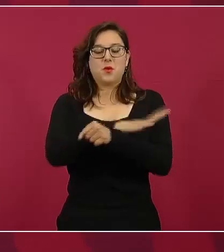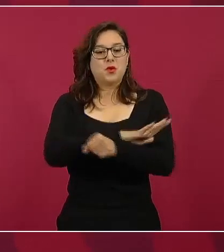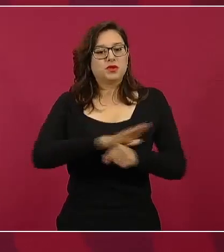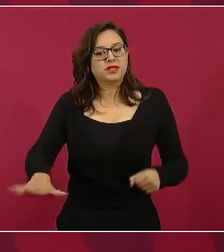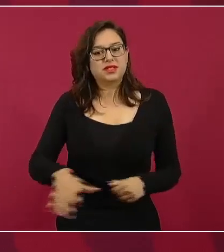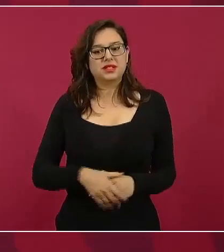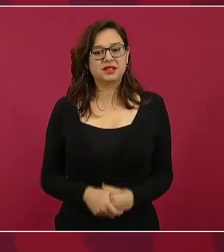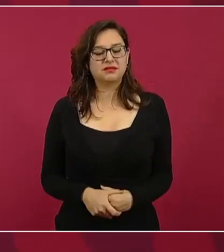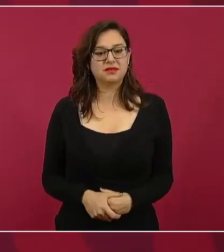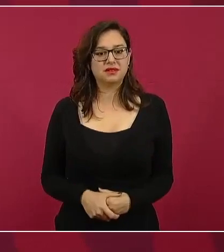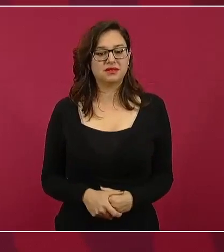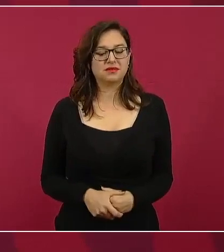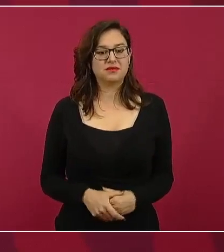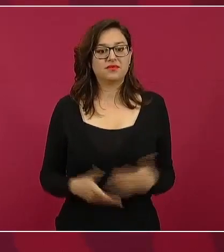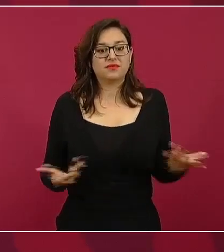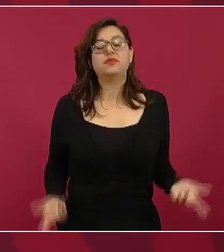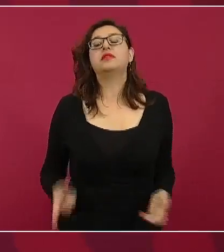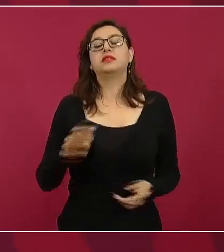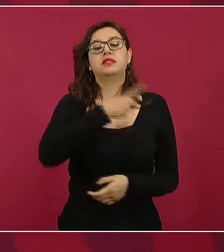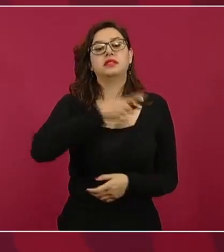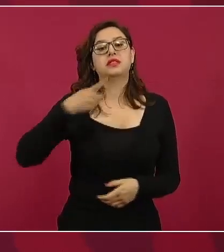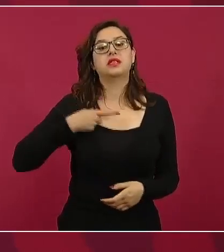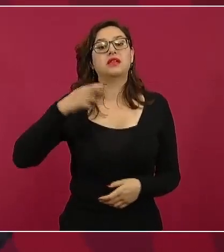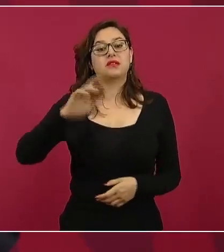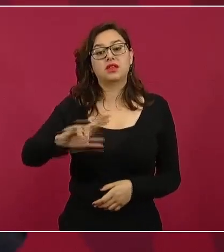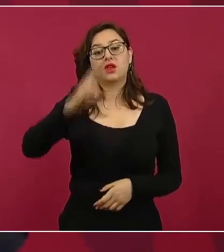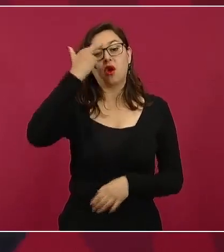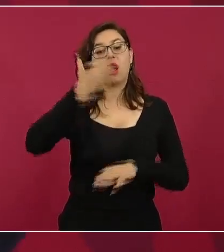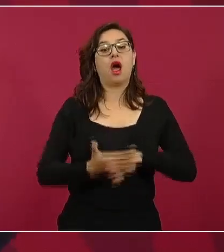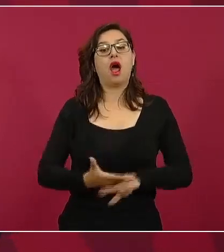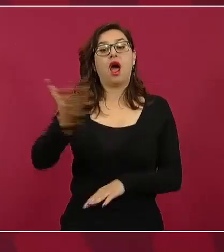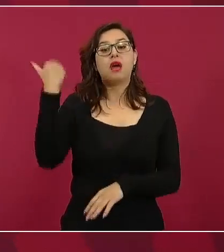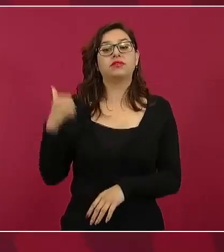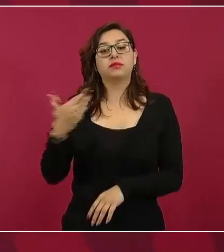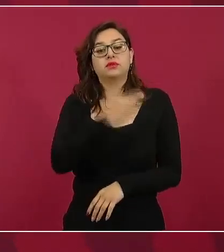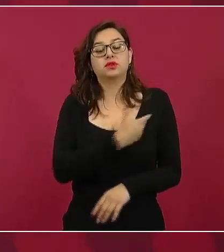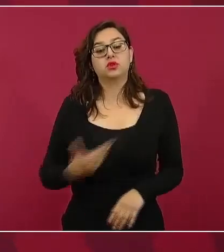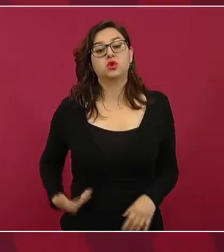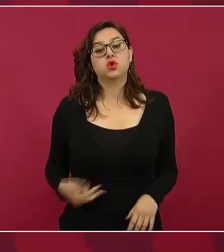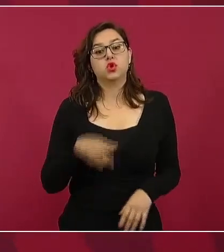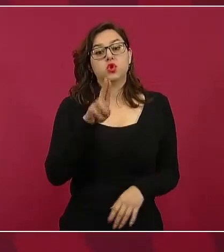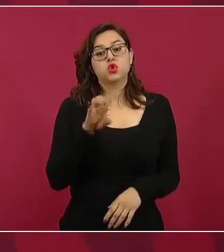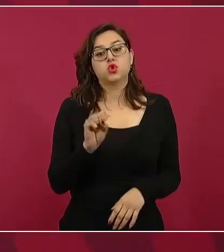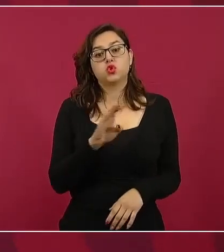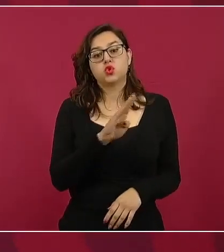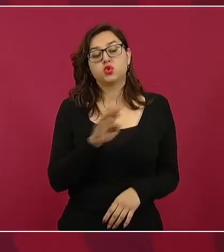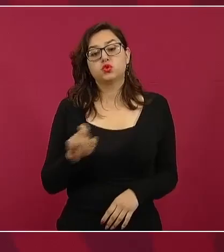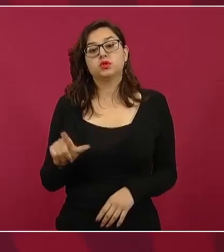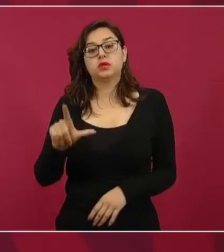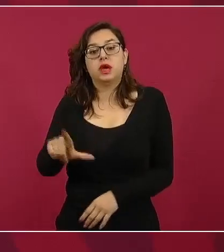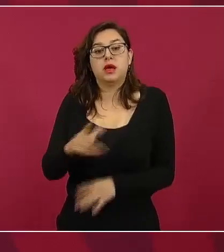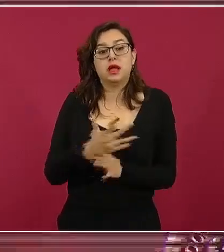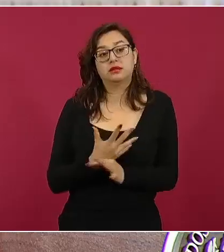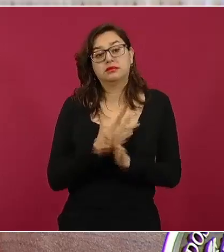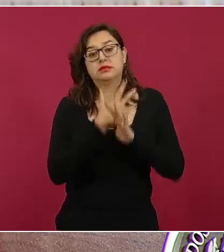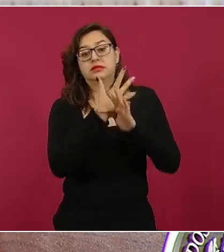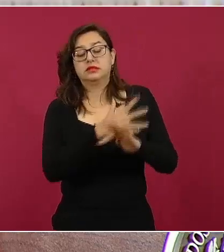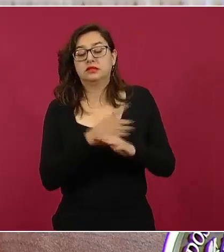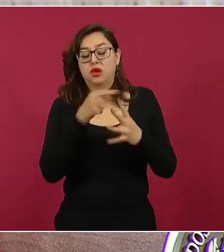presidente Franklin Delano Roosevelt y de sus cuatro libertades fundamentales.